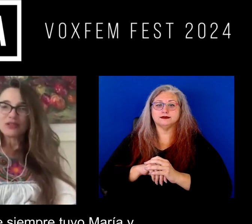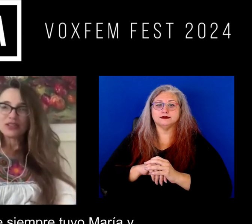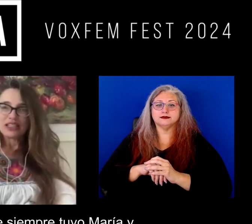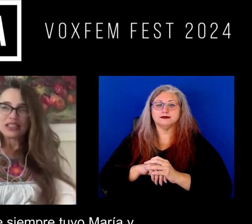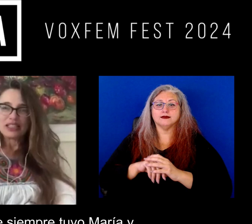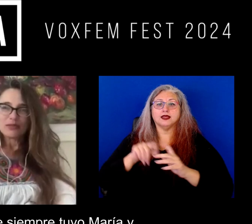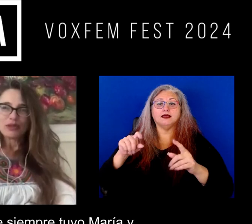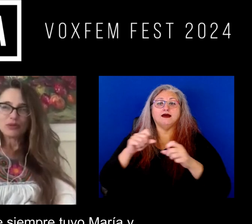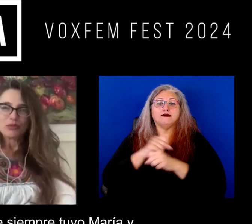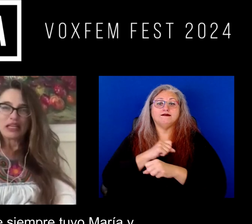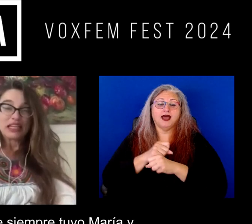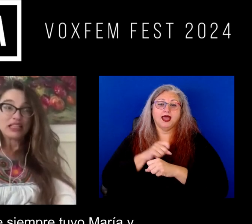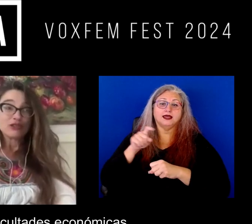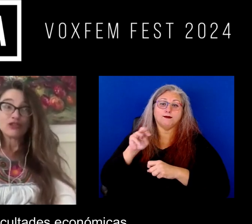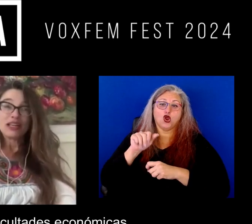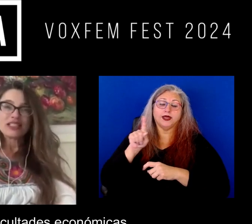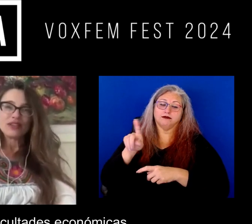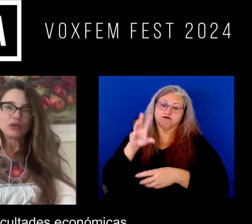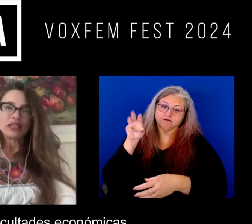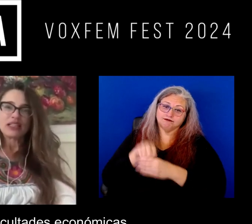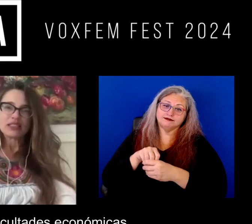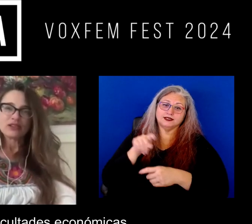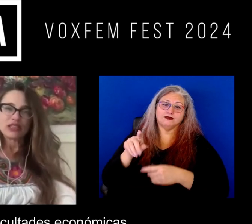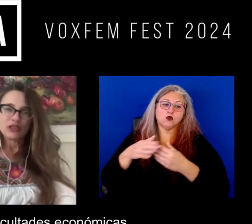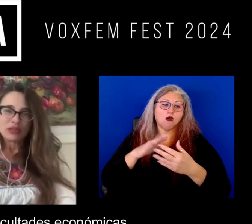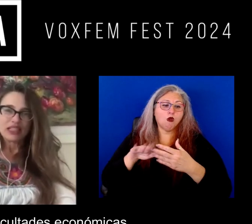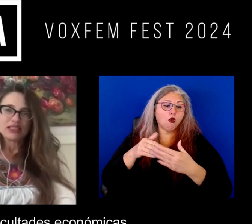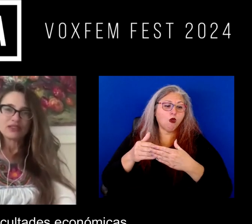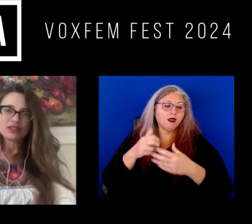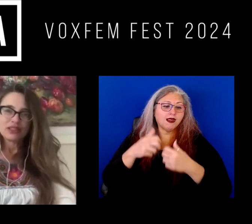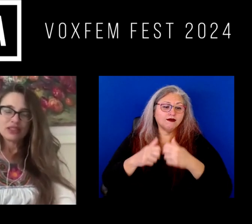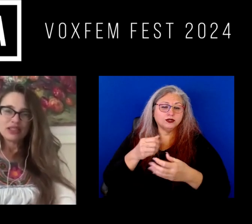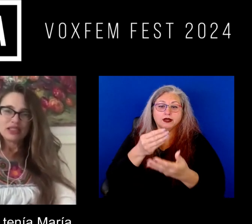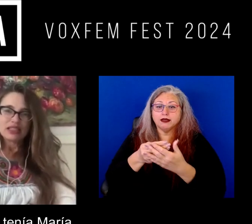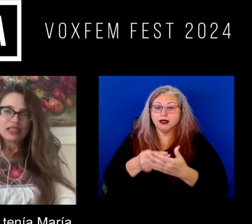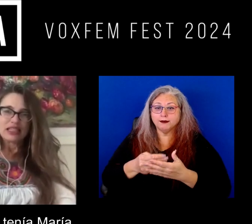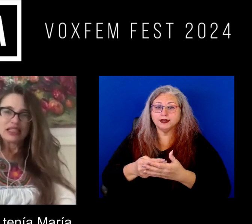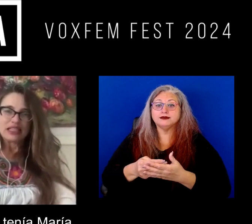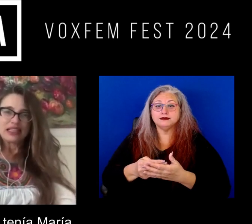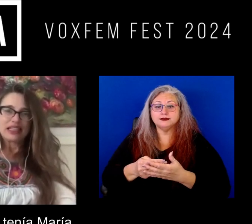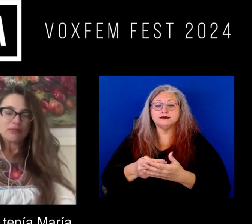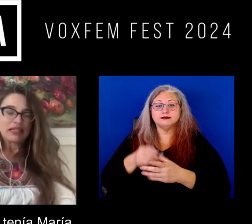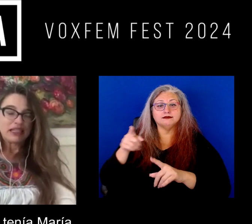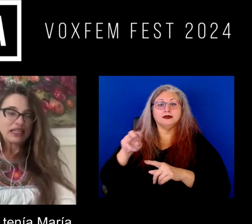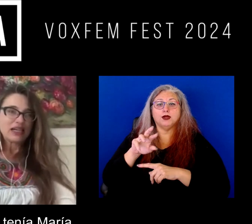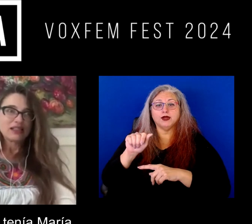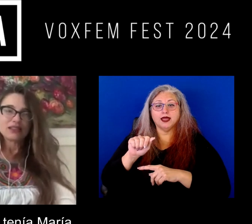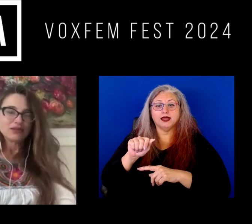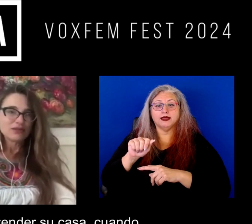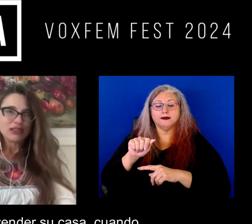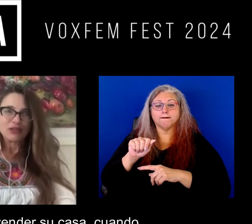lucha que siempre tuvo María y con todas las dificultades económicas que tenía María